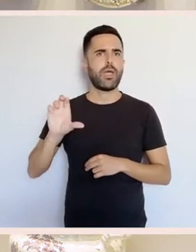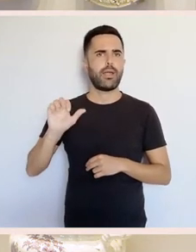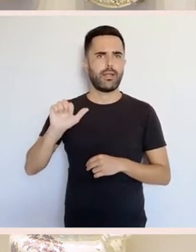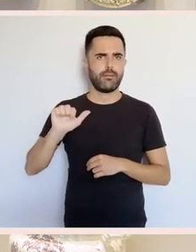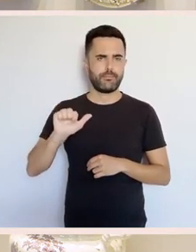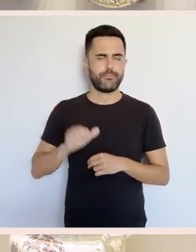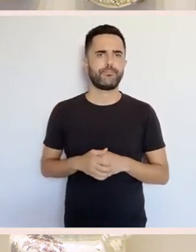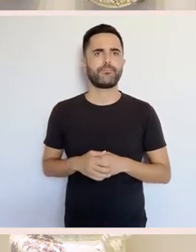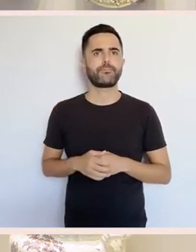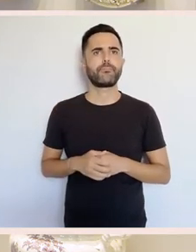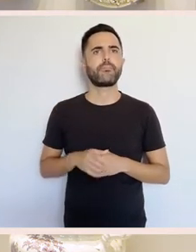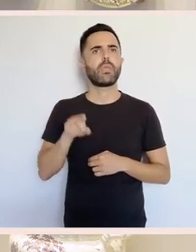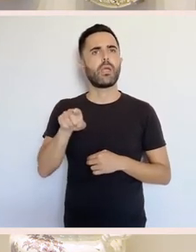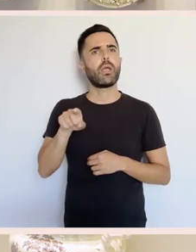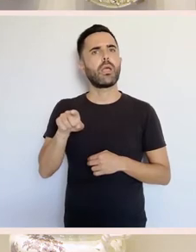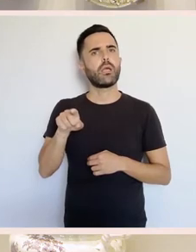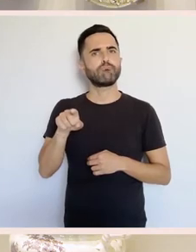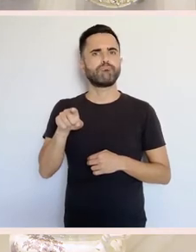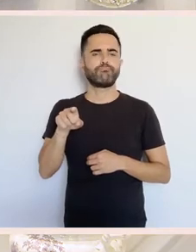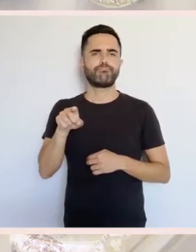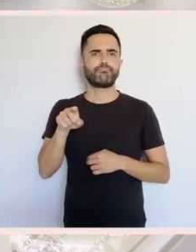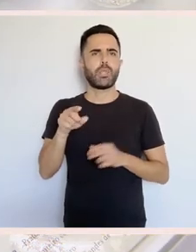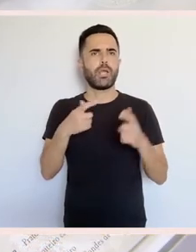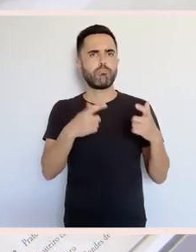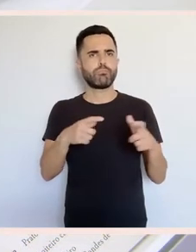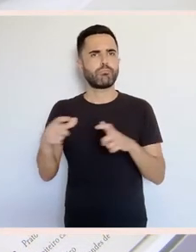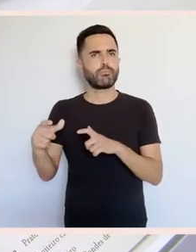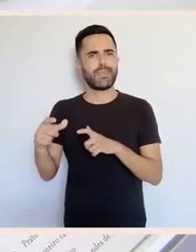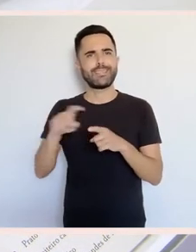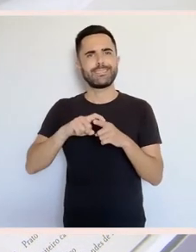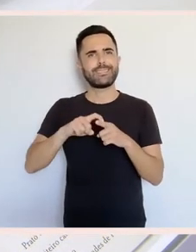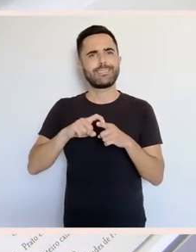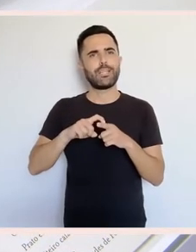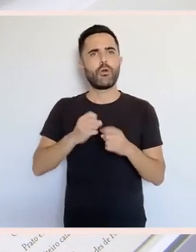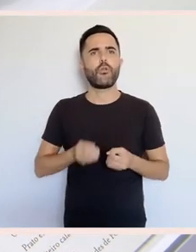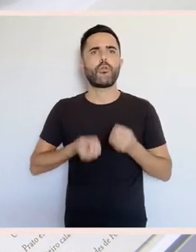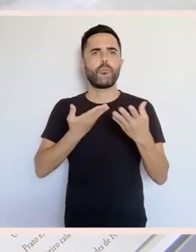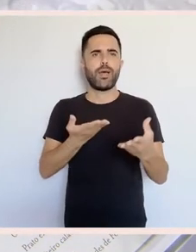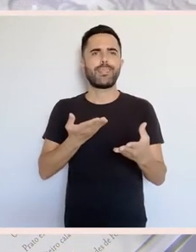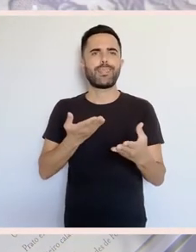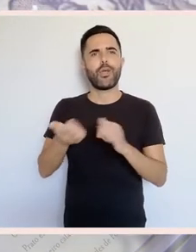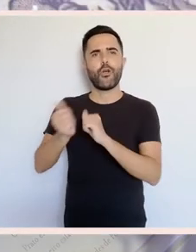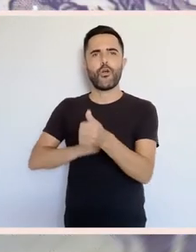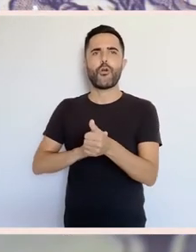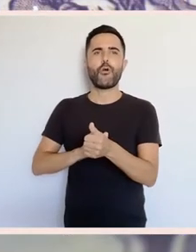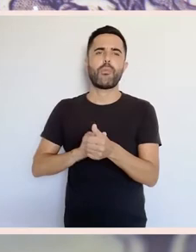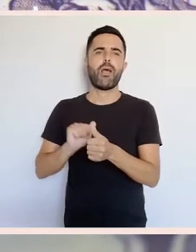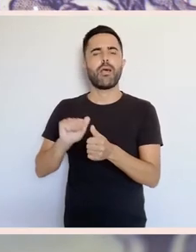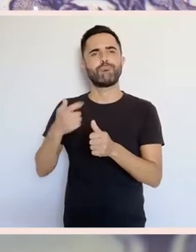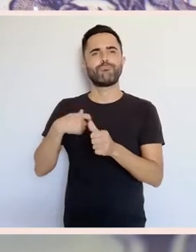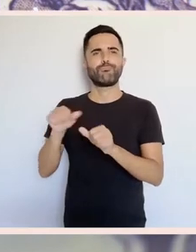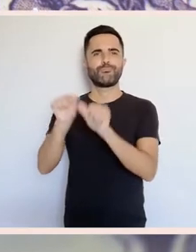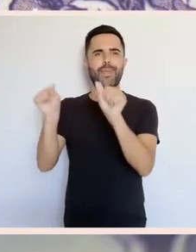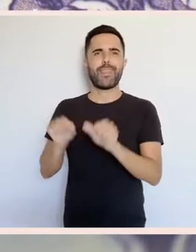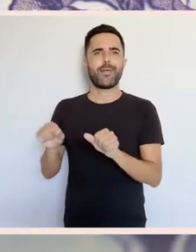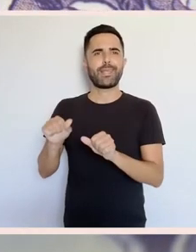que segue a esas cerámicas inglesas de Staffordshire ou de Bristol. Na terceira etapa, que a que coñece máis a malloría da